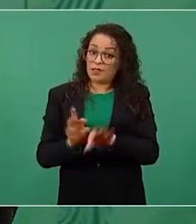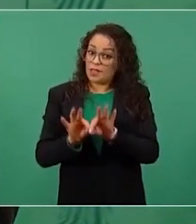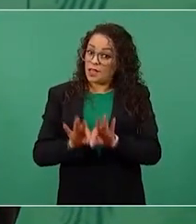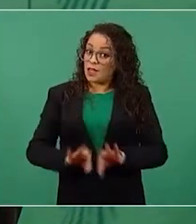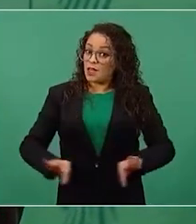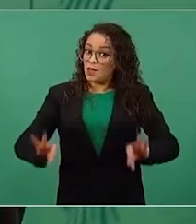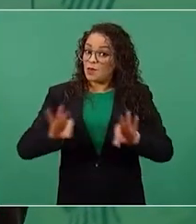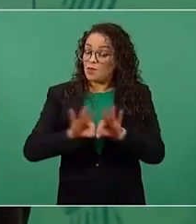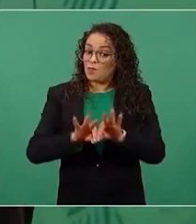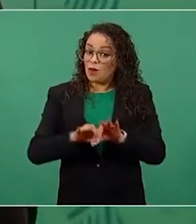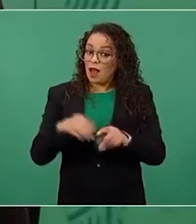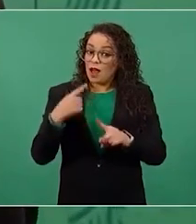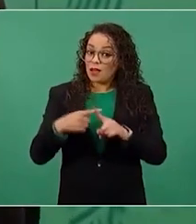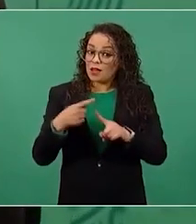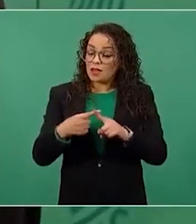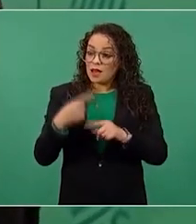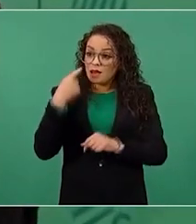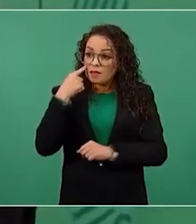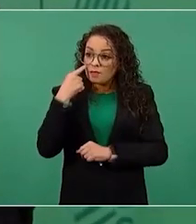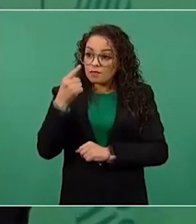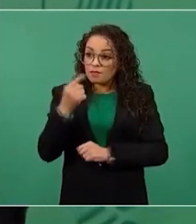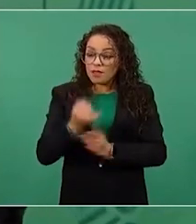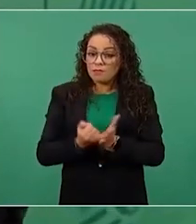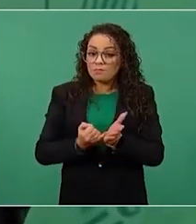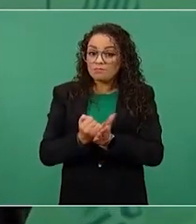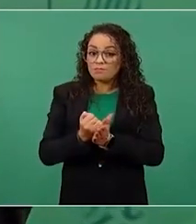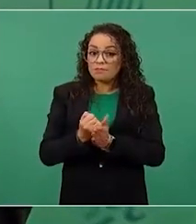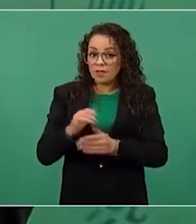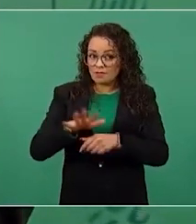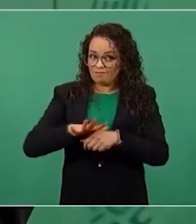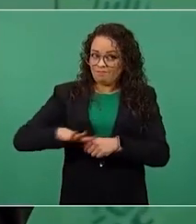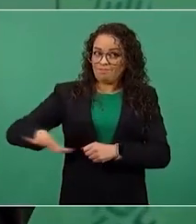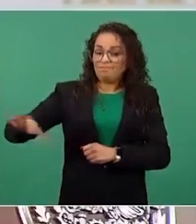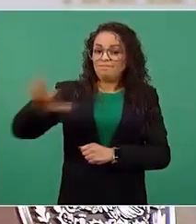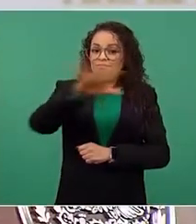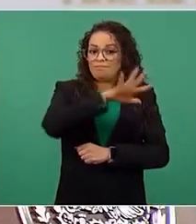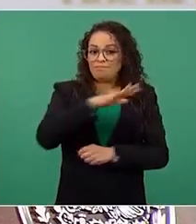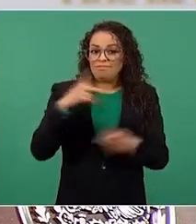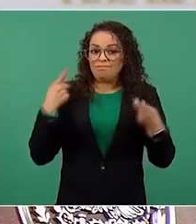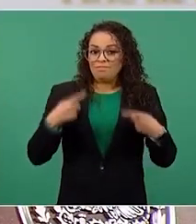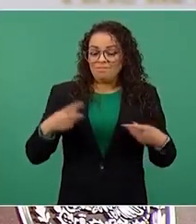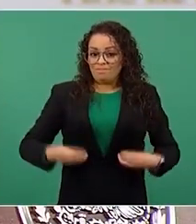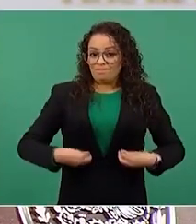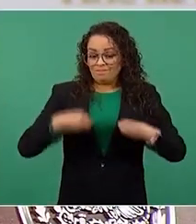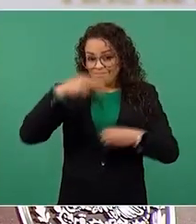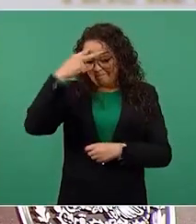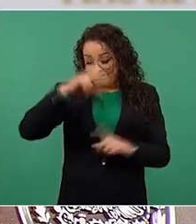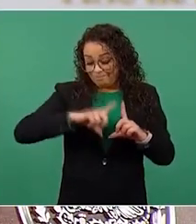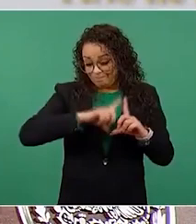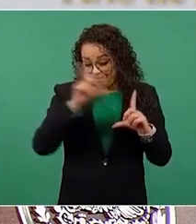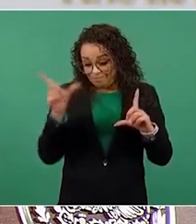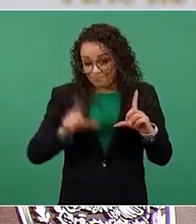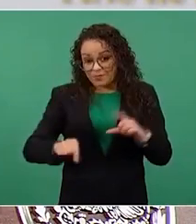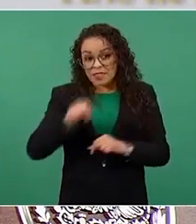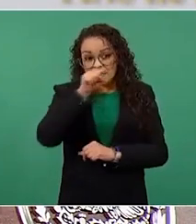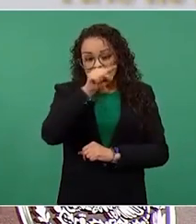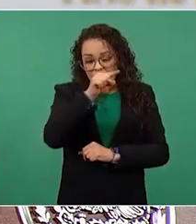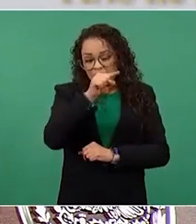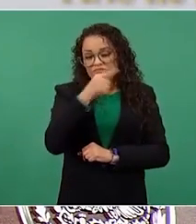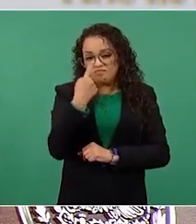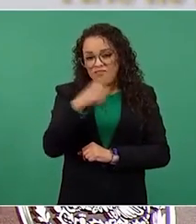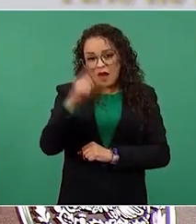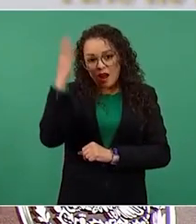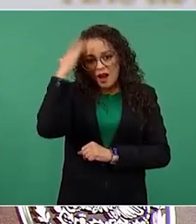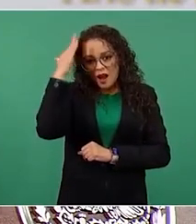a la voluntad del soberano del pueblo que es el que manda, no los grupos